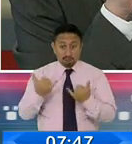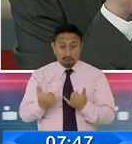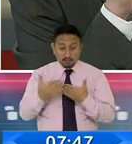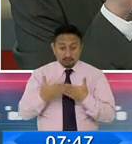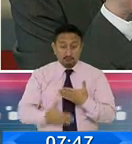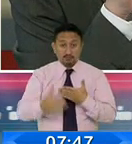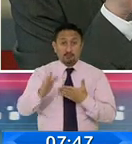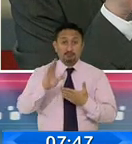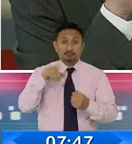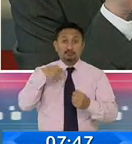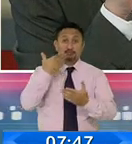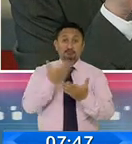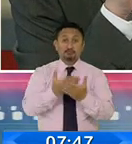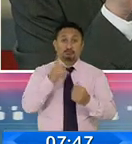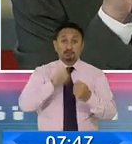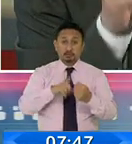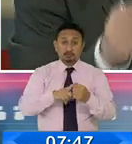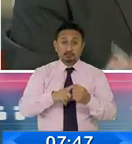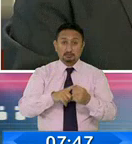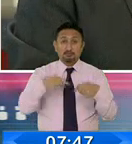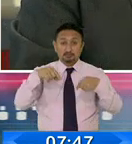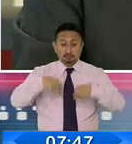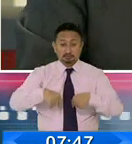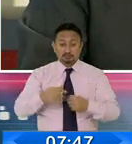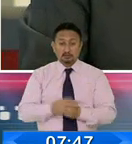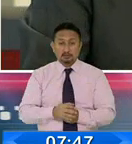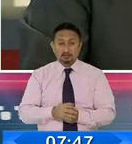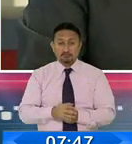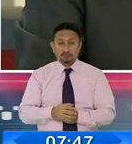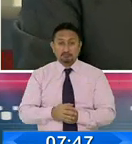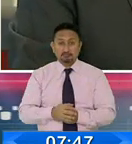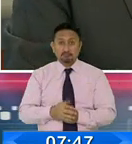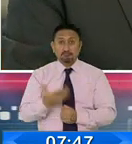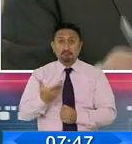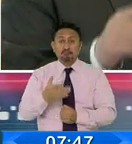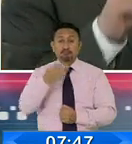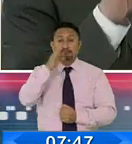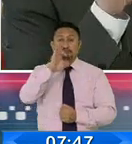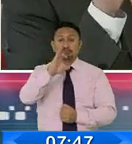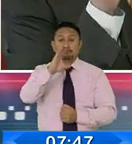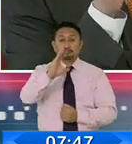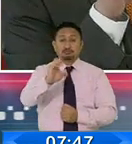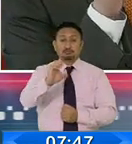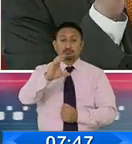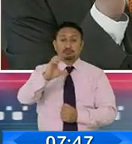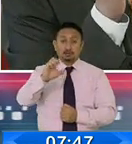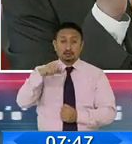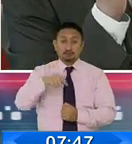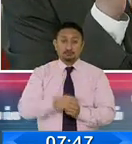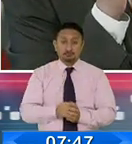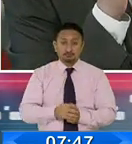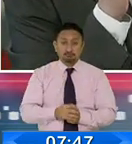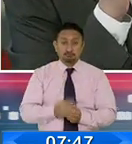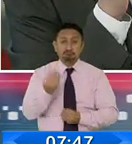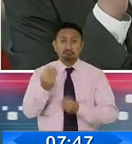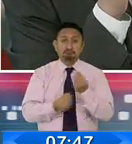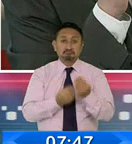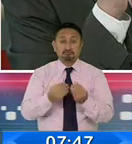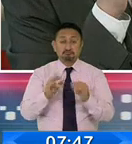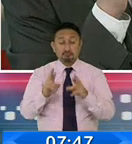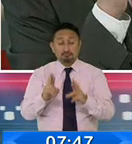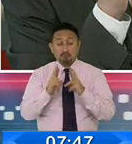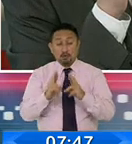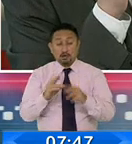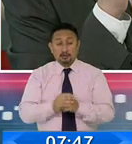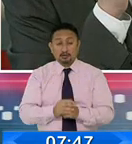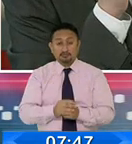para hacer esta deducción jurídica ante el TC, para ver con última instancia que ojalá el TC sea